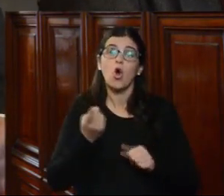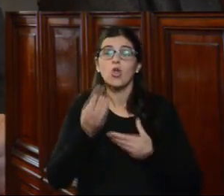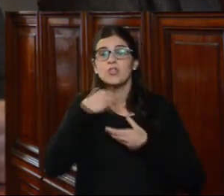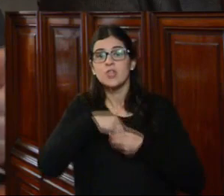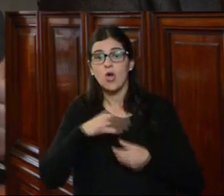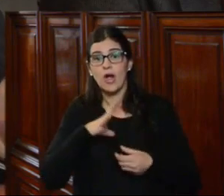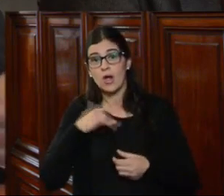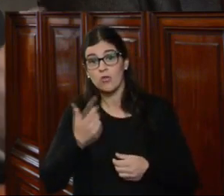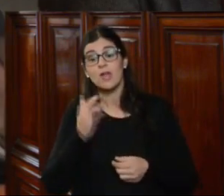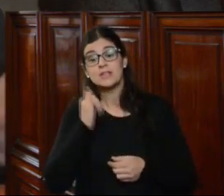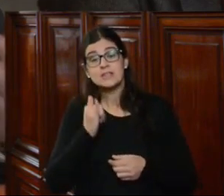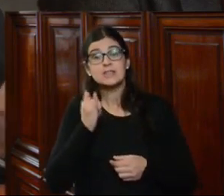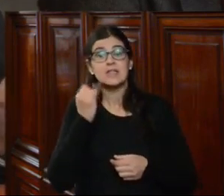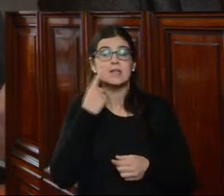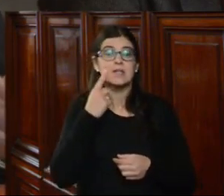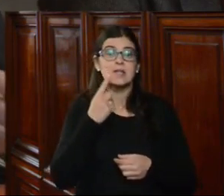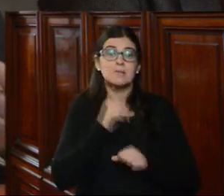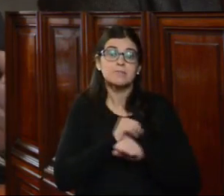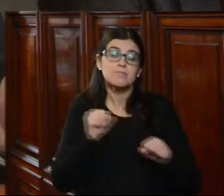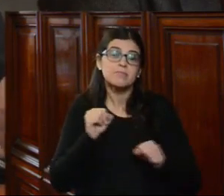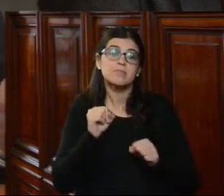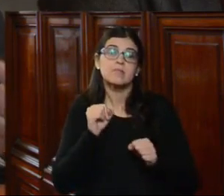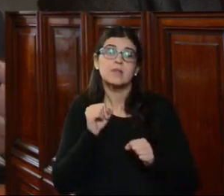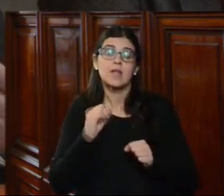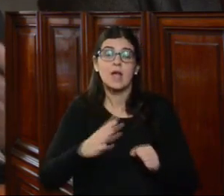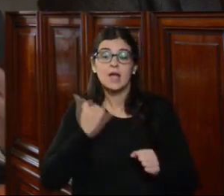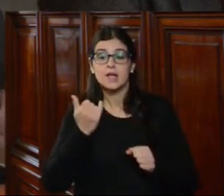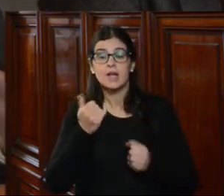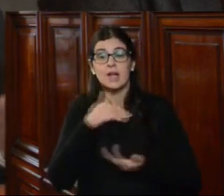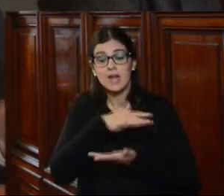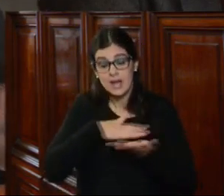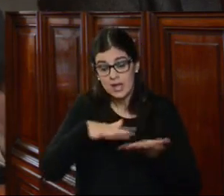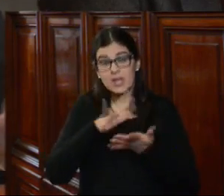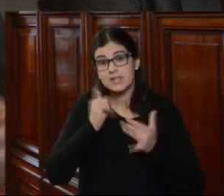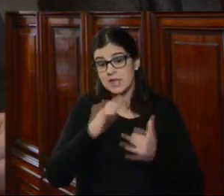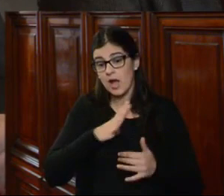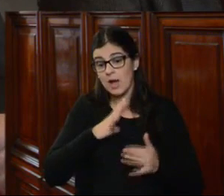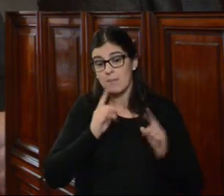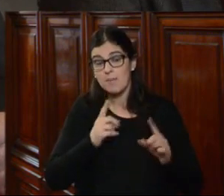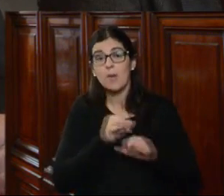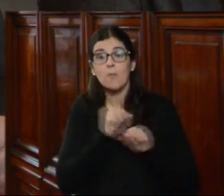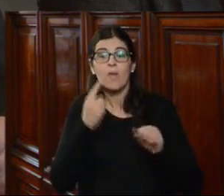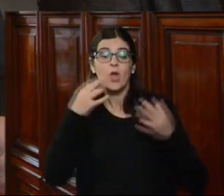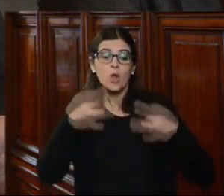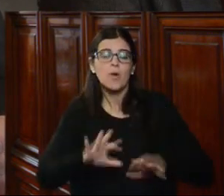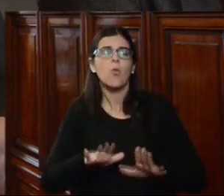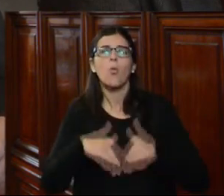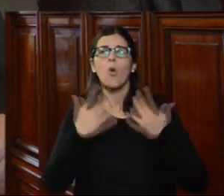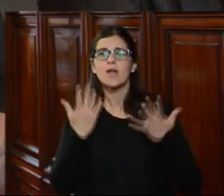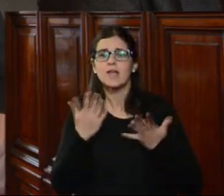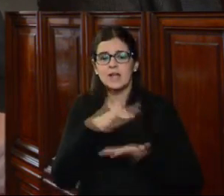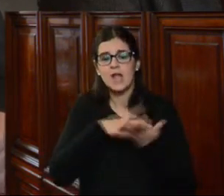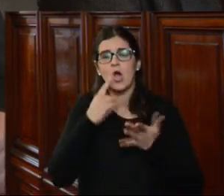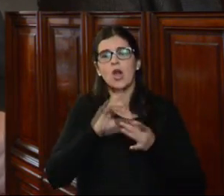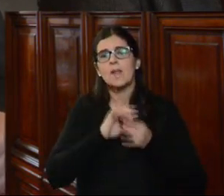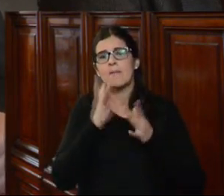sin perjuicio que señala que las acciones están vigentes, las acciones que pudieran corresponder a cualquiera de las partes con